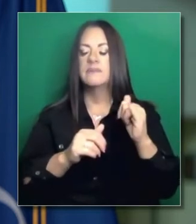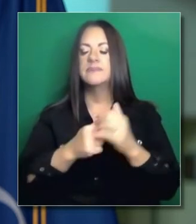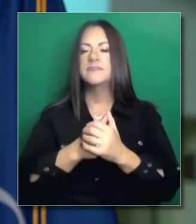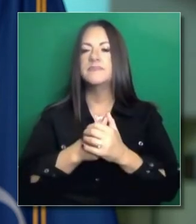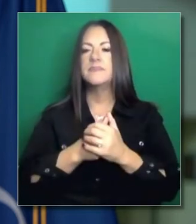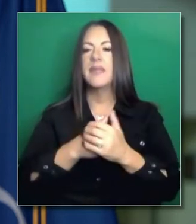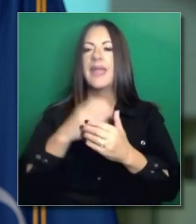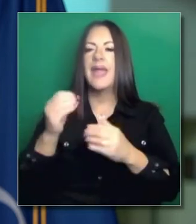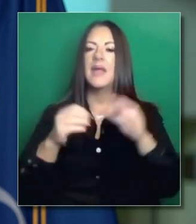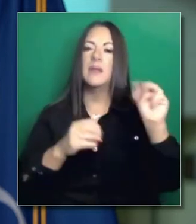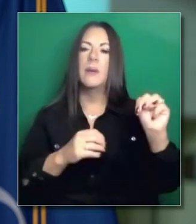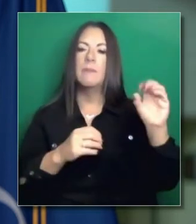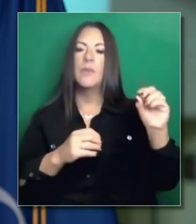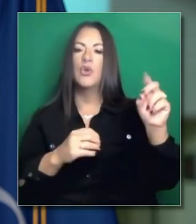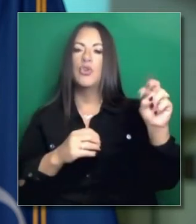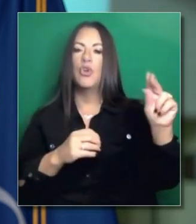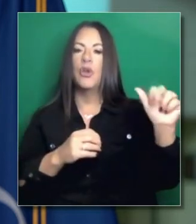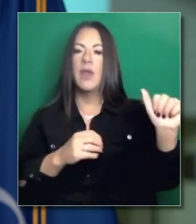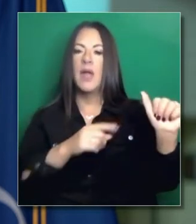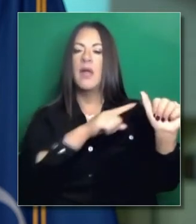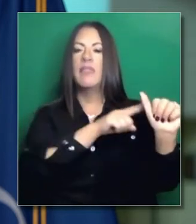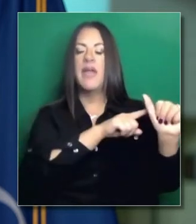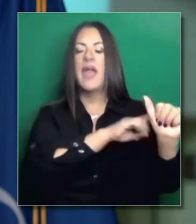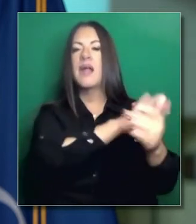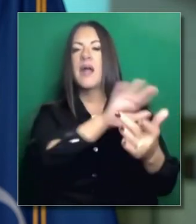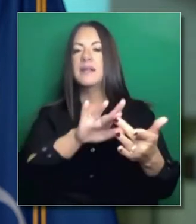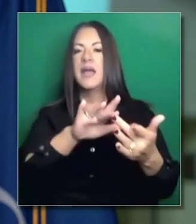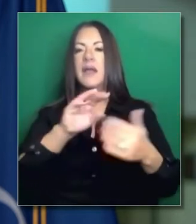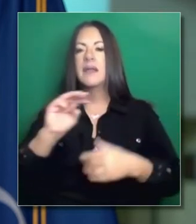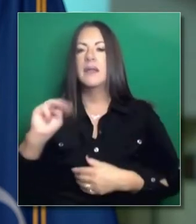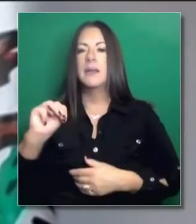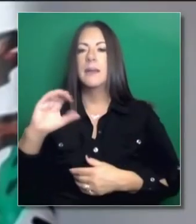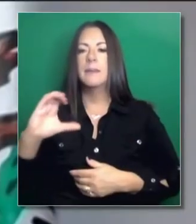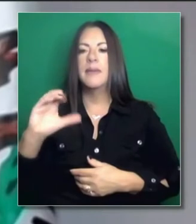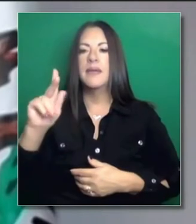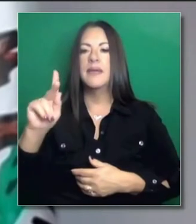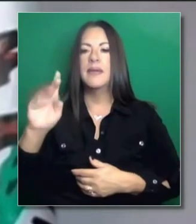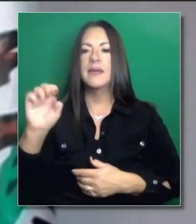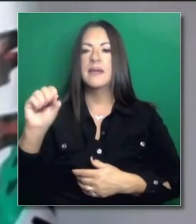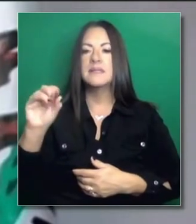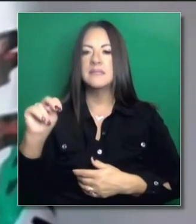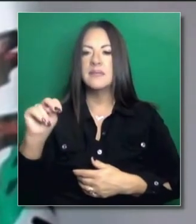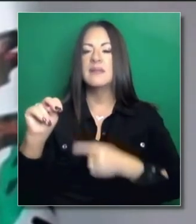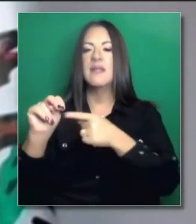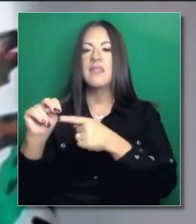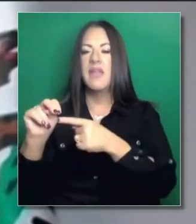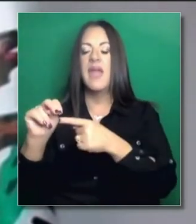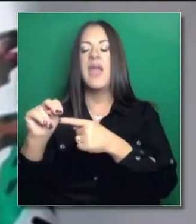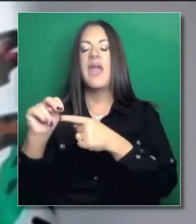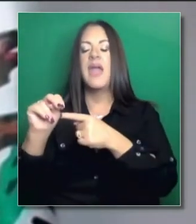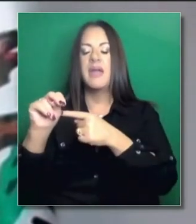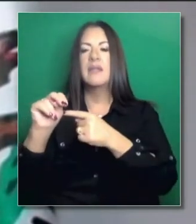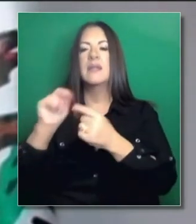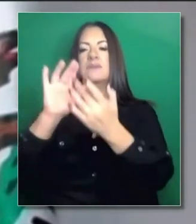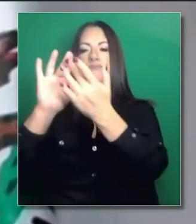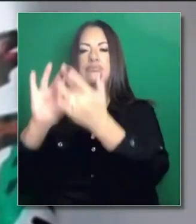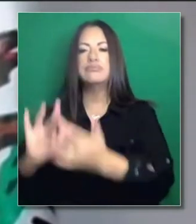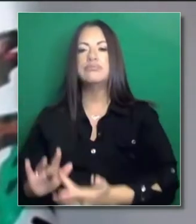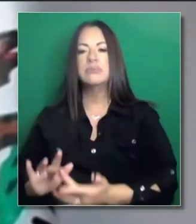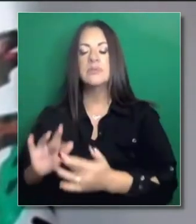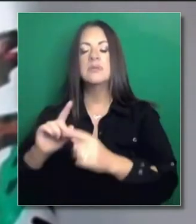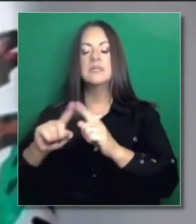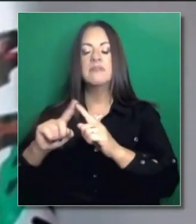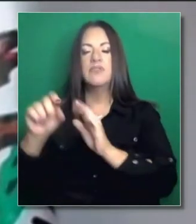malentendido, que darles una mayor comprensión de qué sucede cuando se envía a los estados. Sí, sin duda alguna,